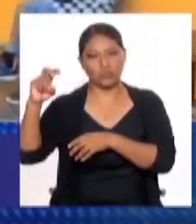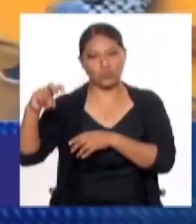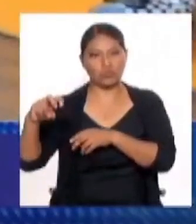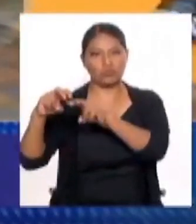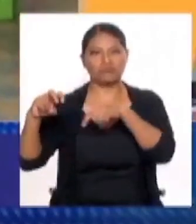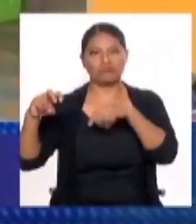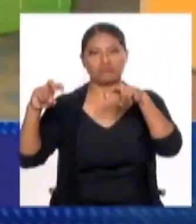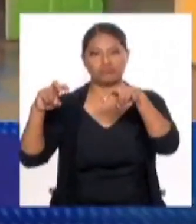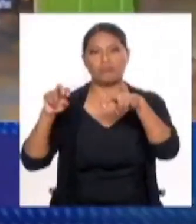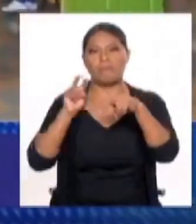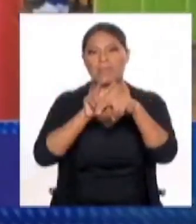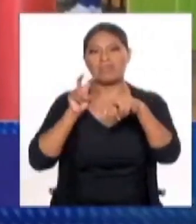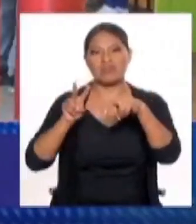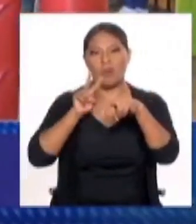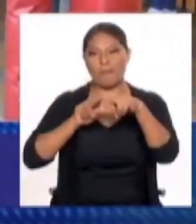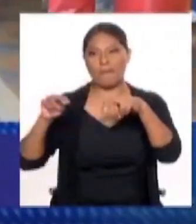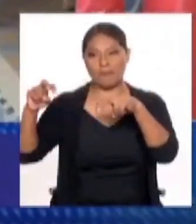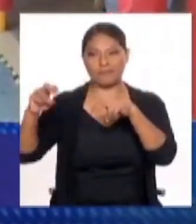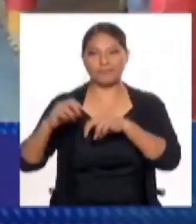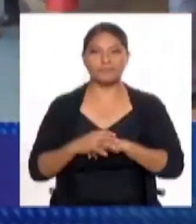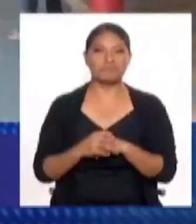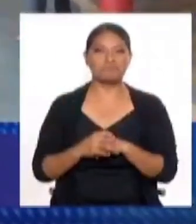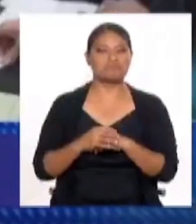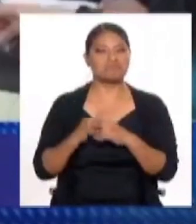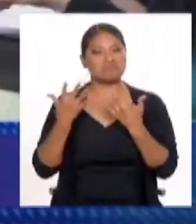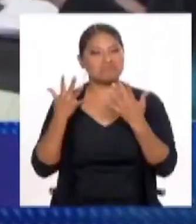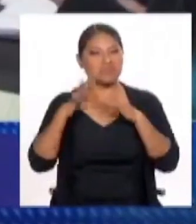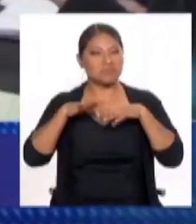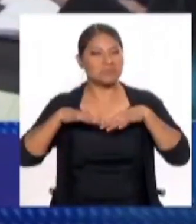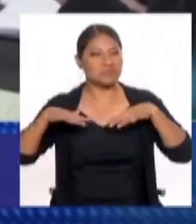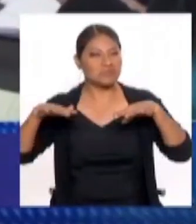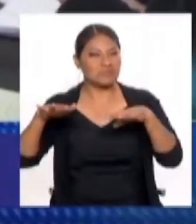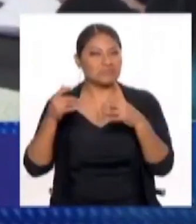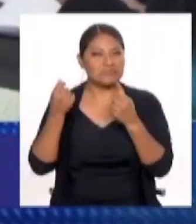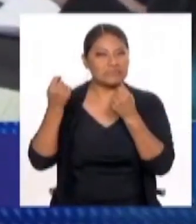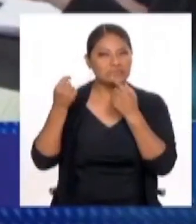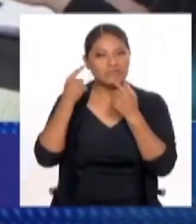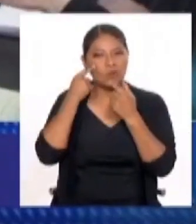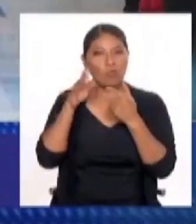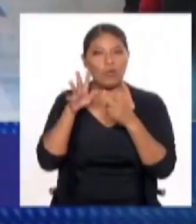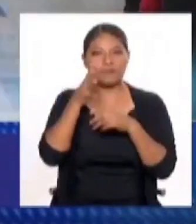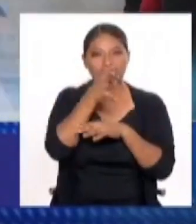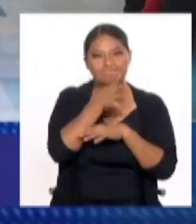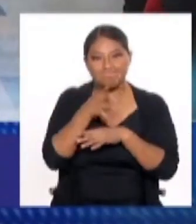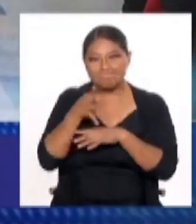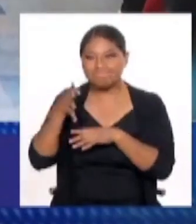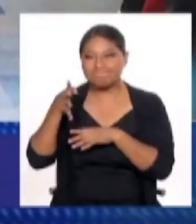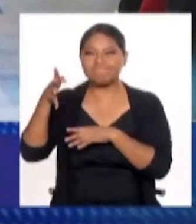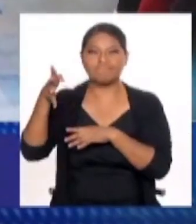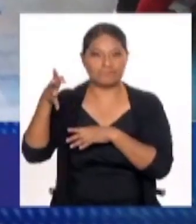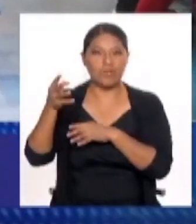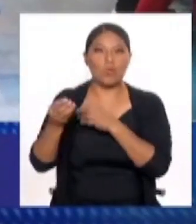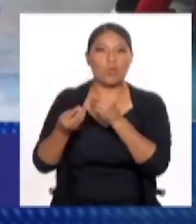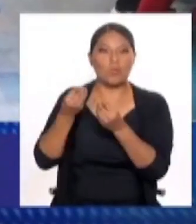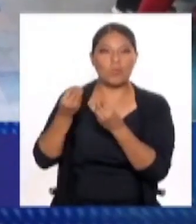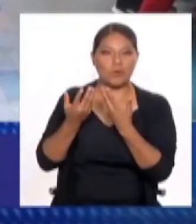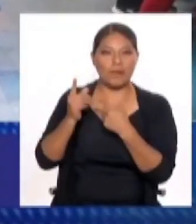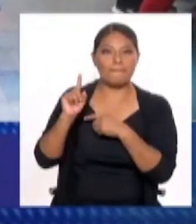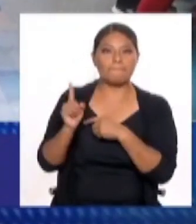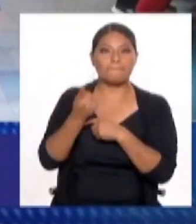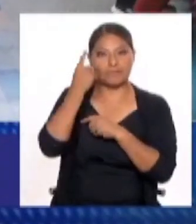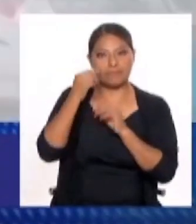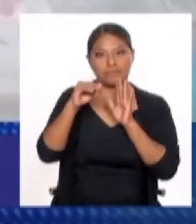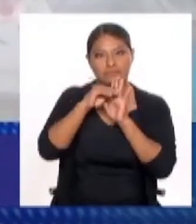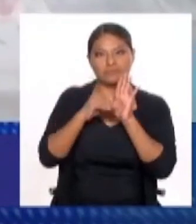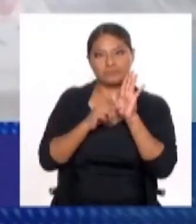Entonces, puedo un poco tratar de presentar un cuadro un poco más detallado, porque esto es como el primer resultado